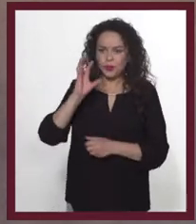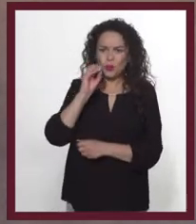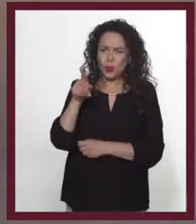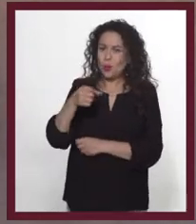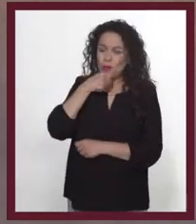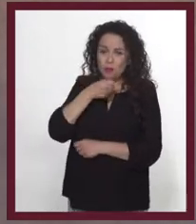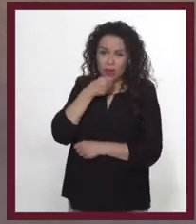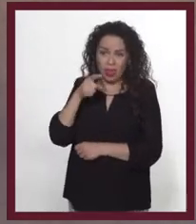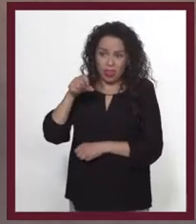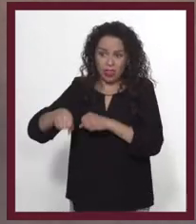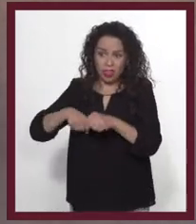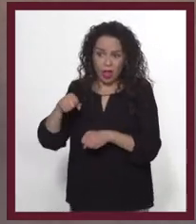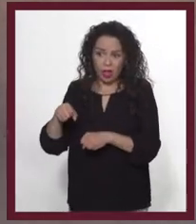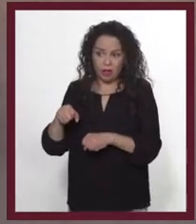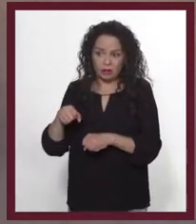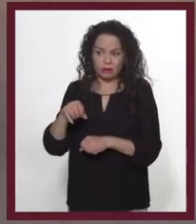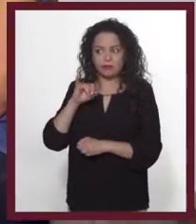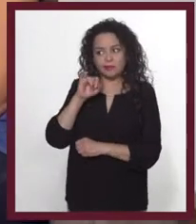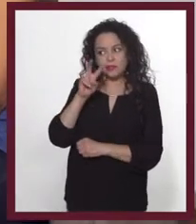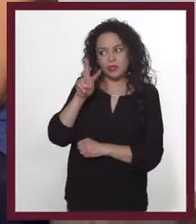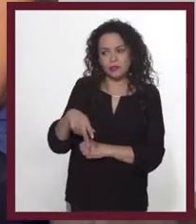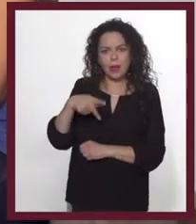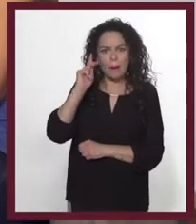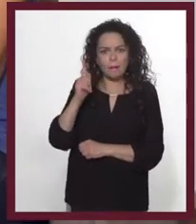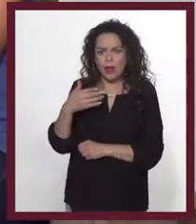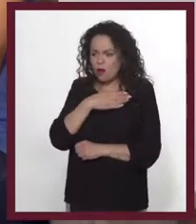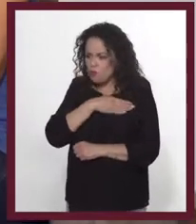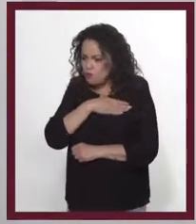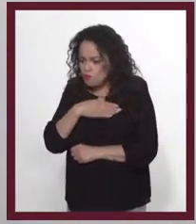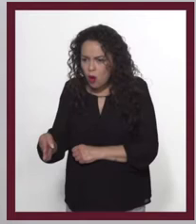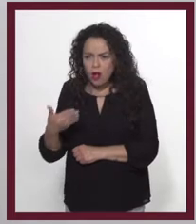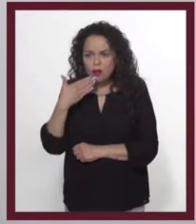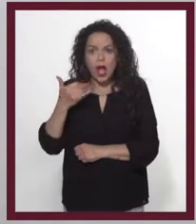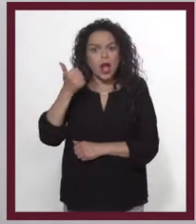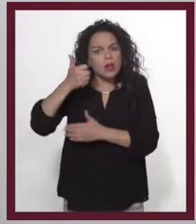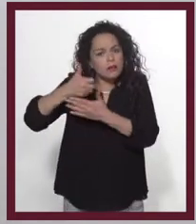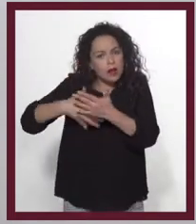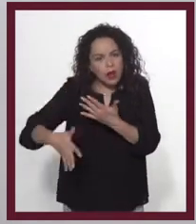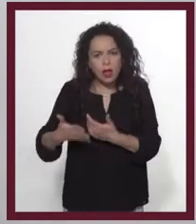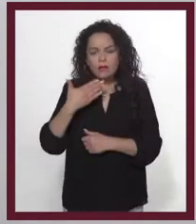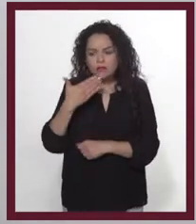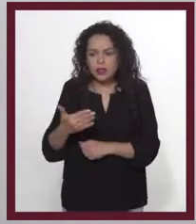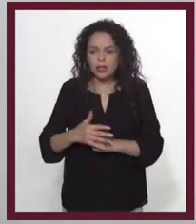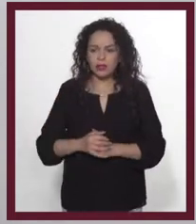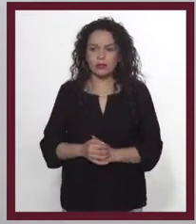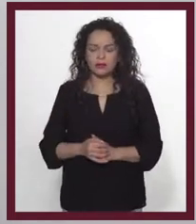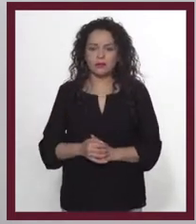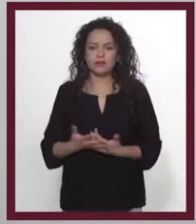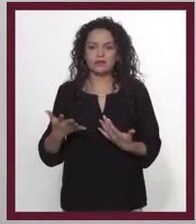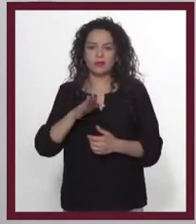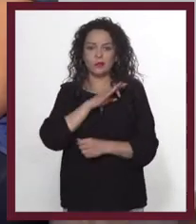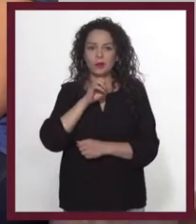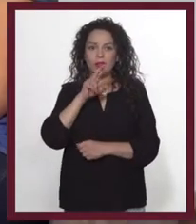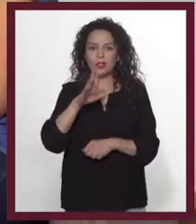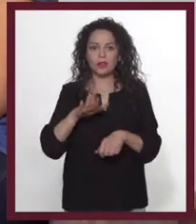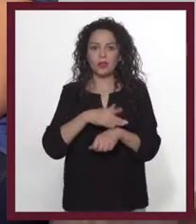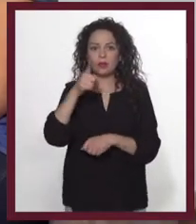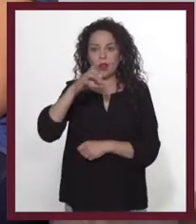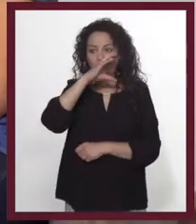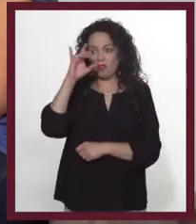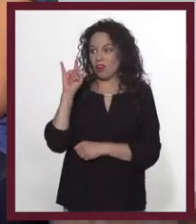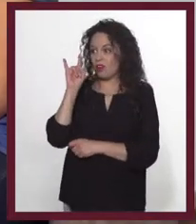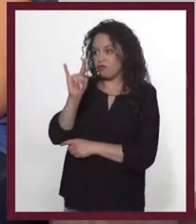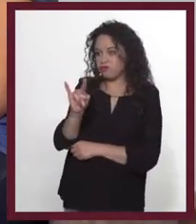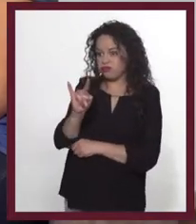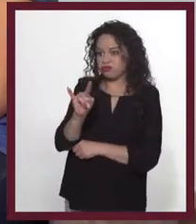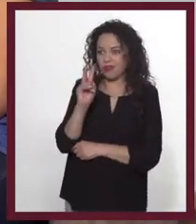Oye, ¿y no será que ella está muy viejita? Pues sí, está muy viejita, pero está muy buena y a muy buen precio. Entonces a lo mejor